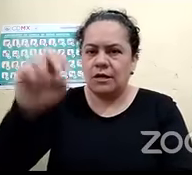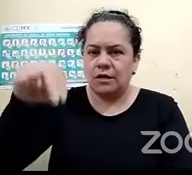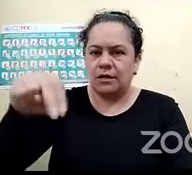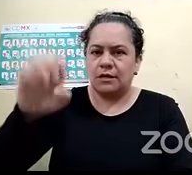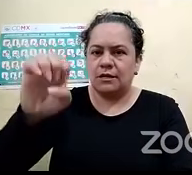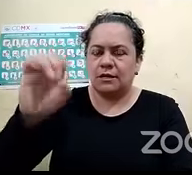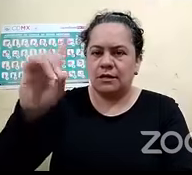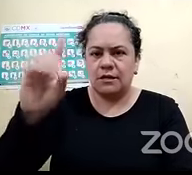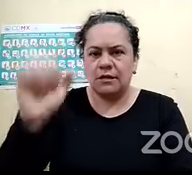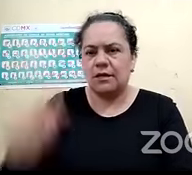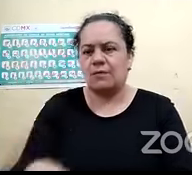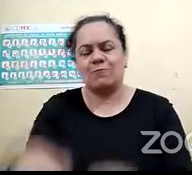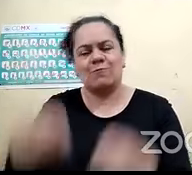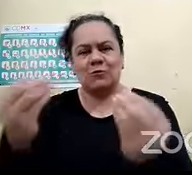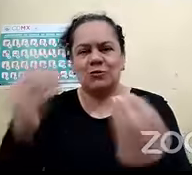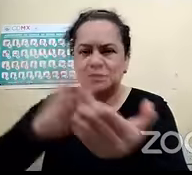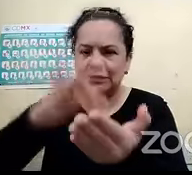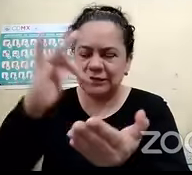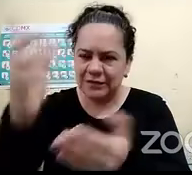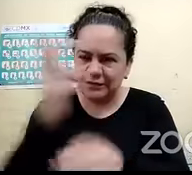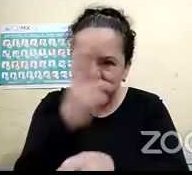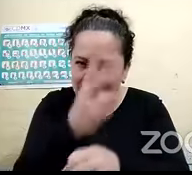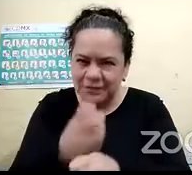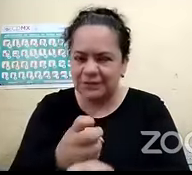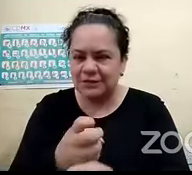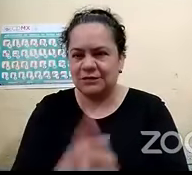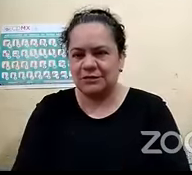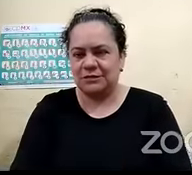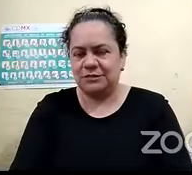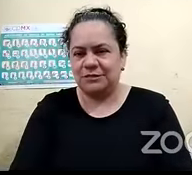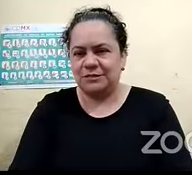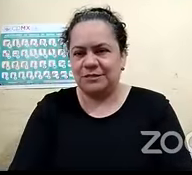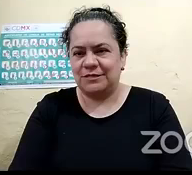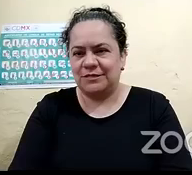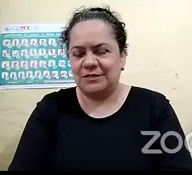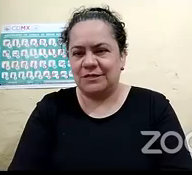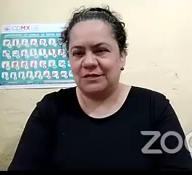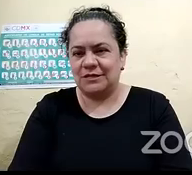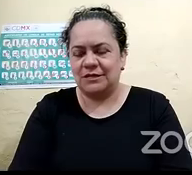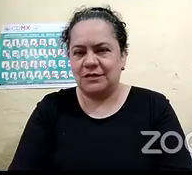agradecer la invitación y pues sí ahora sí que